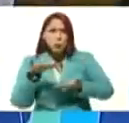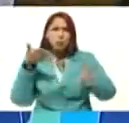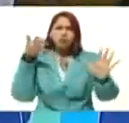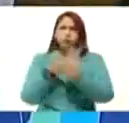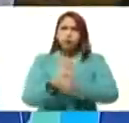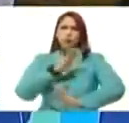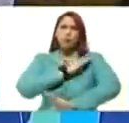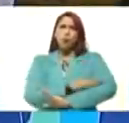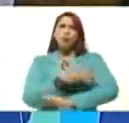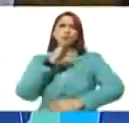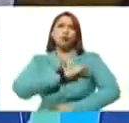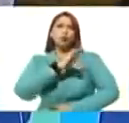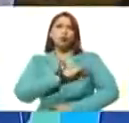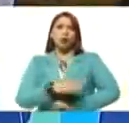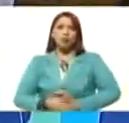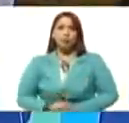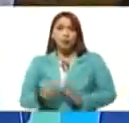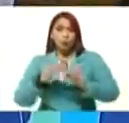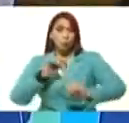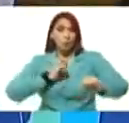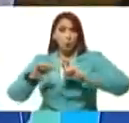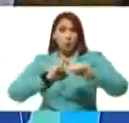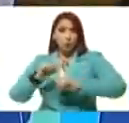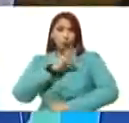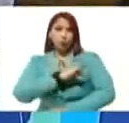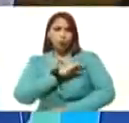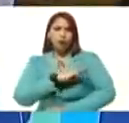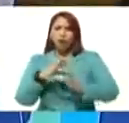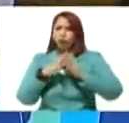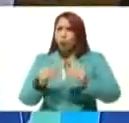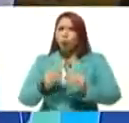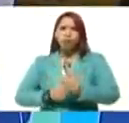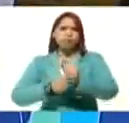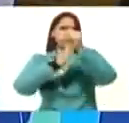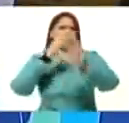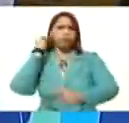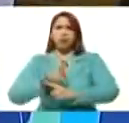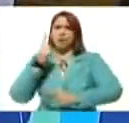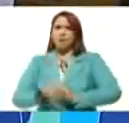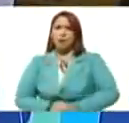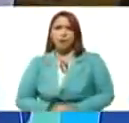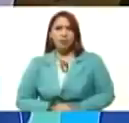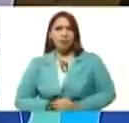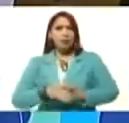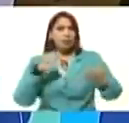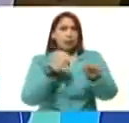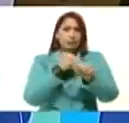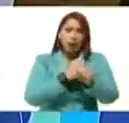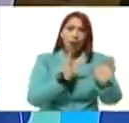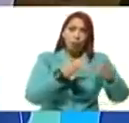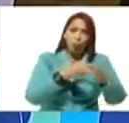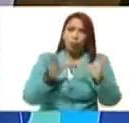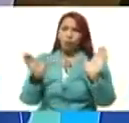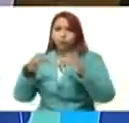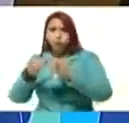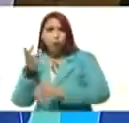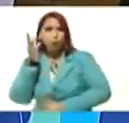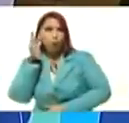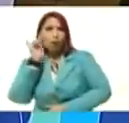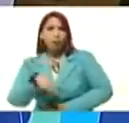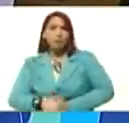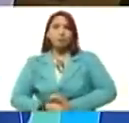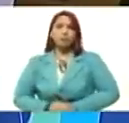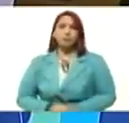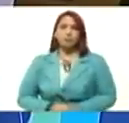fuerzas sociales, todos los movimientos sociales, todos los liderazgos de la clase obrera, de las mujeres, del